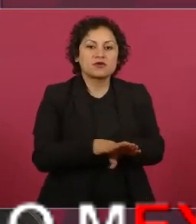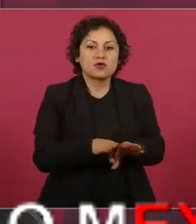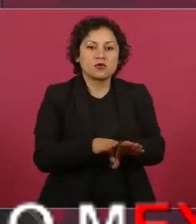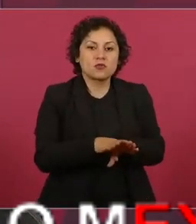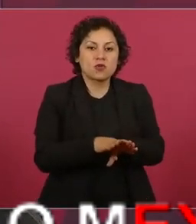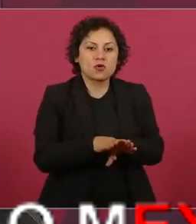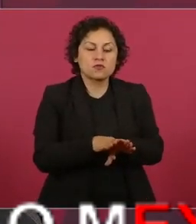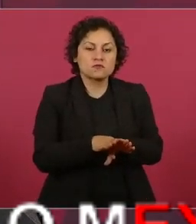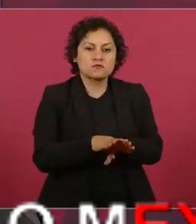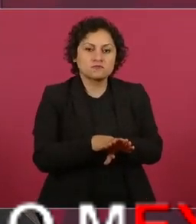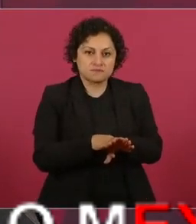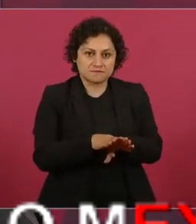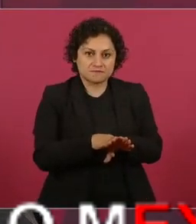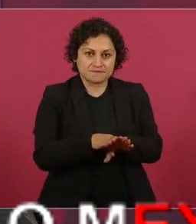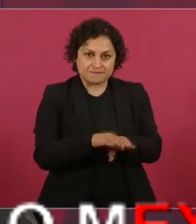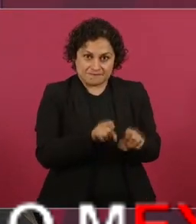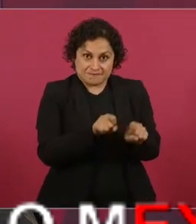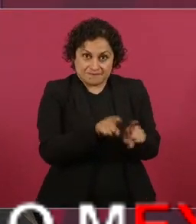abolir la esclavitud